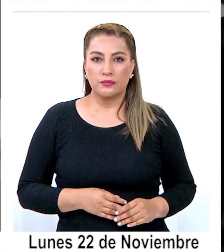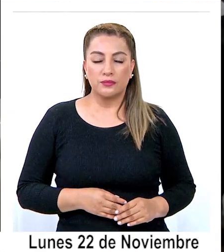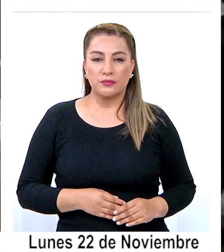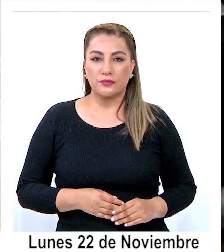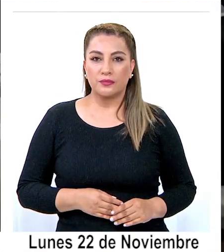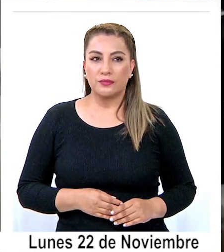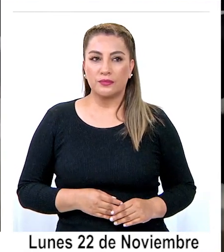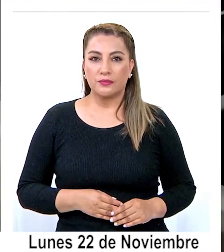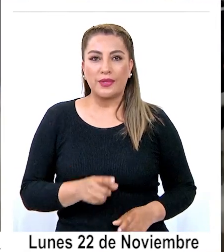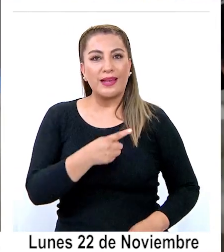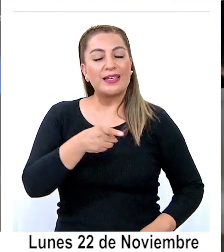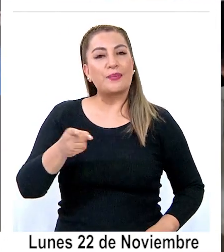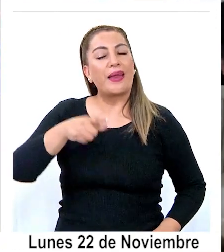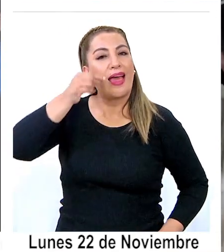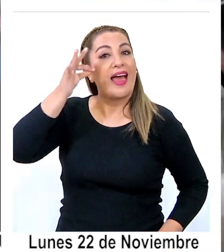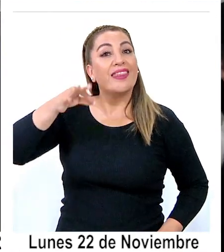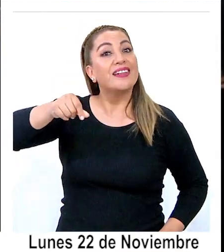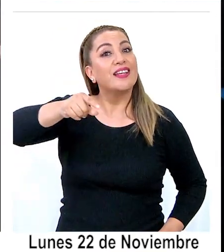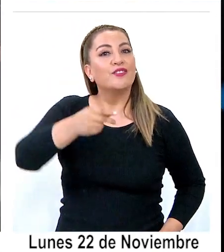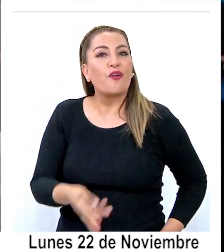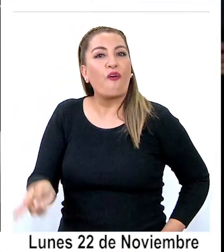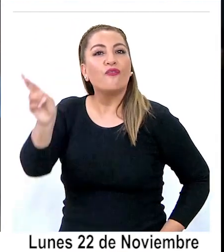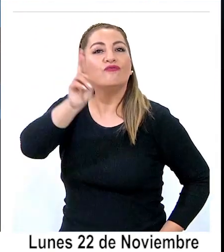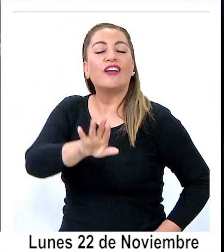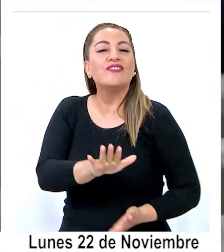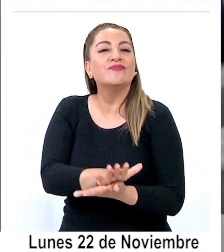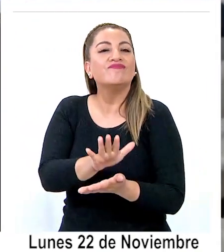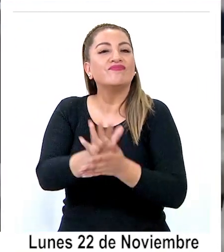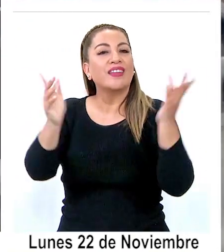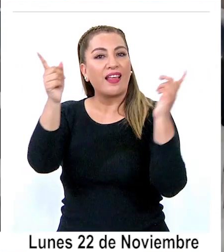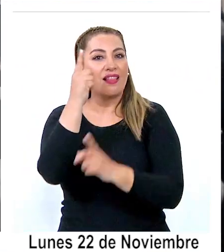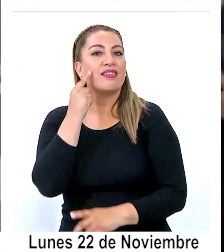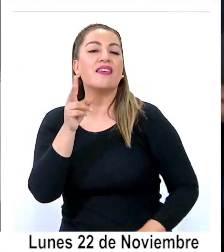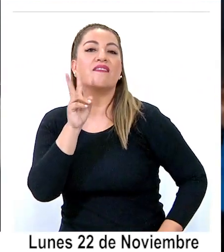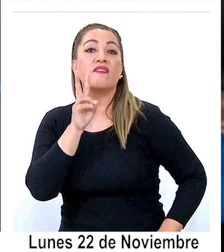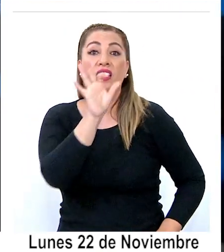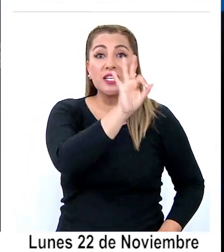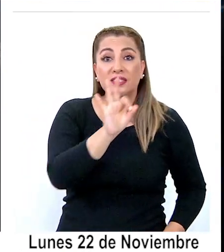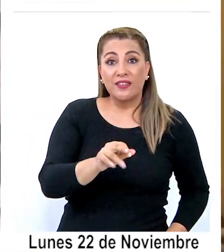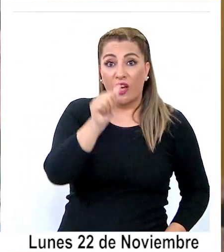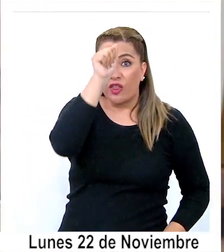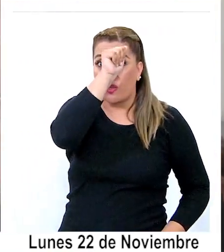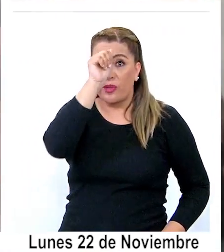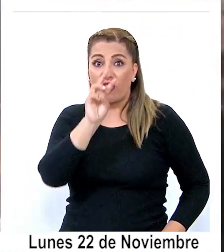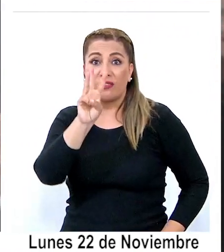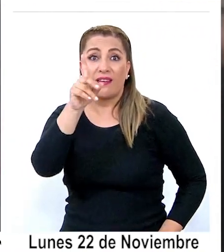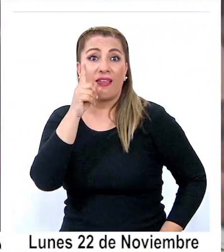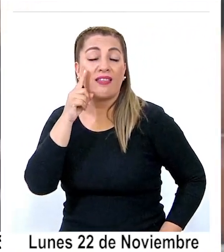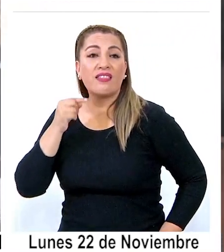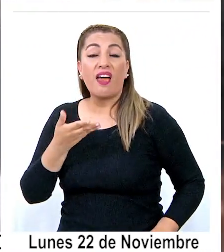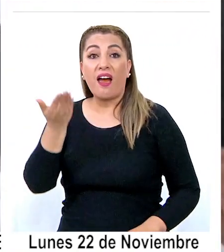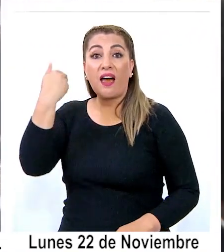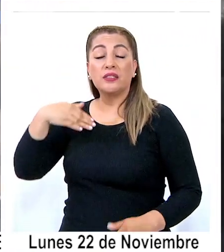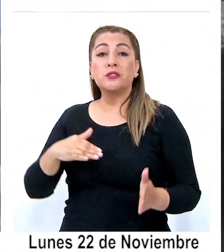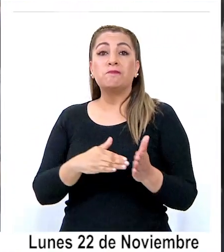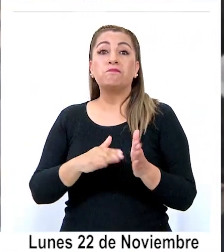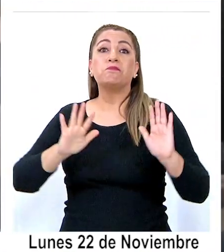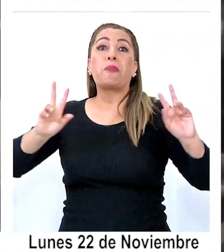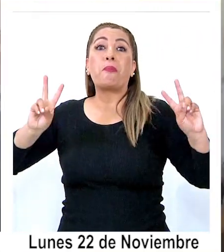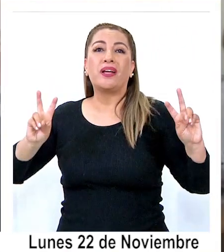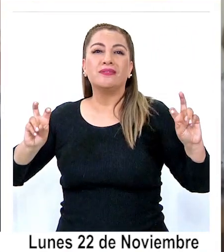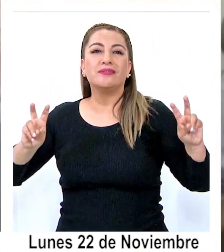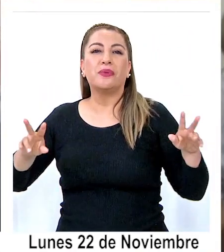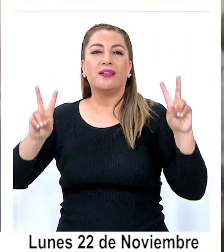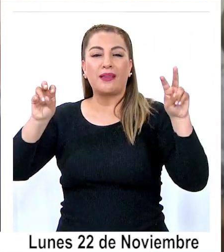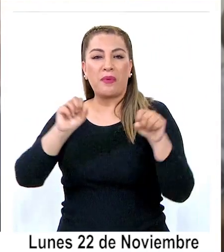La Semana del Salitre volvió a ser celebrada este viernes, sábado y domingo, tras un receso obligado por la